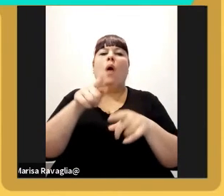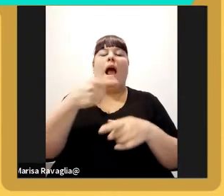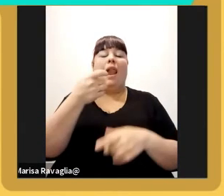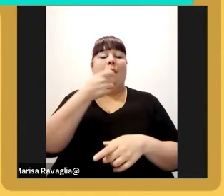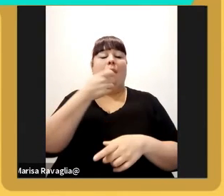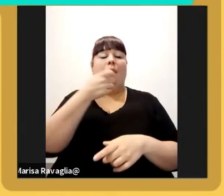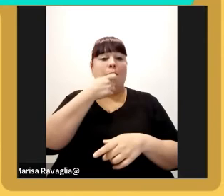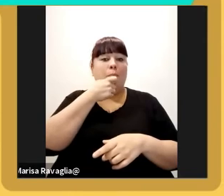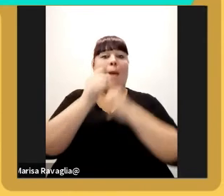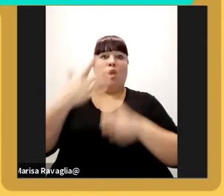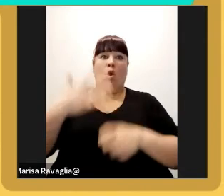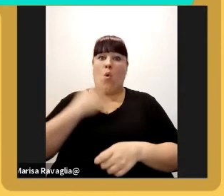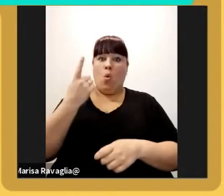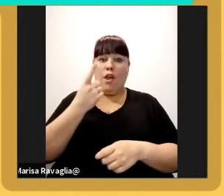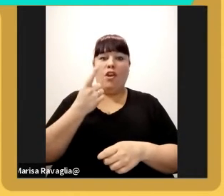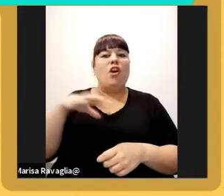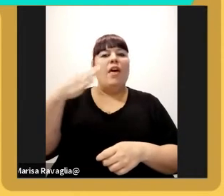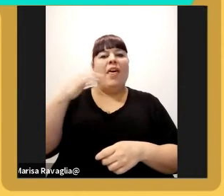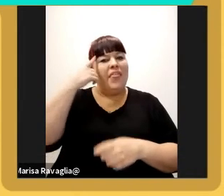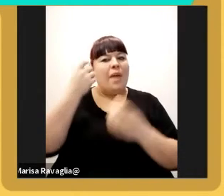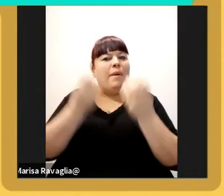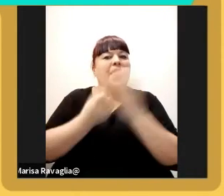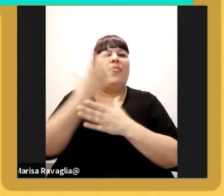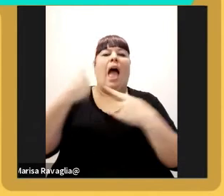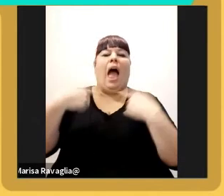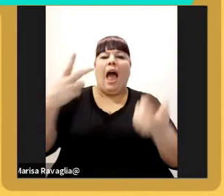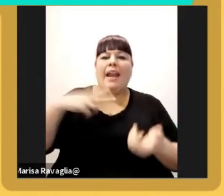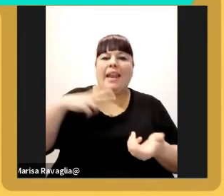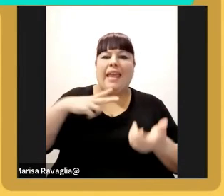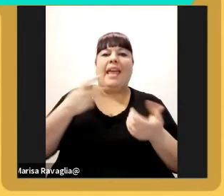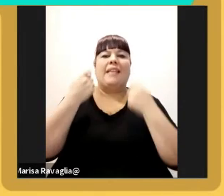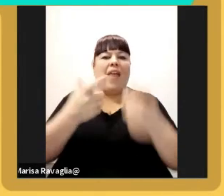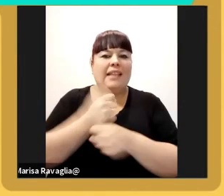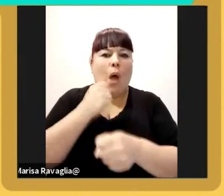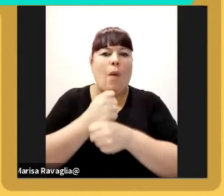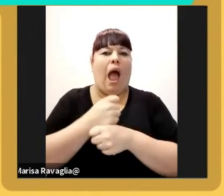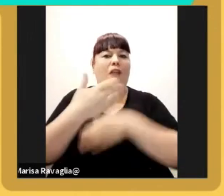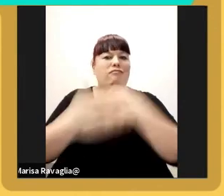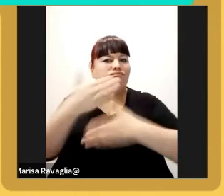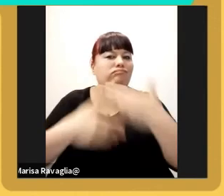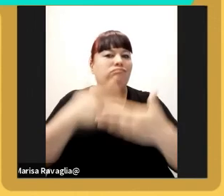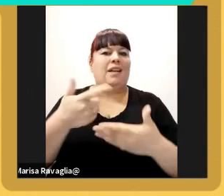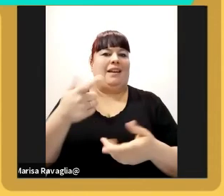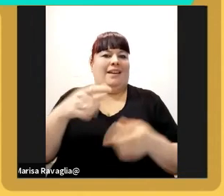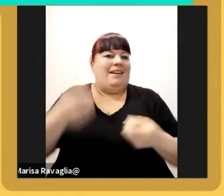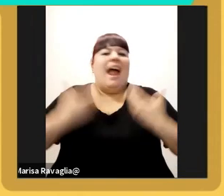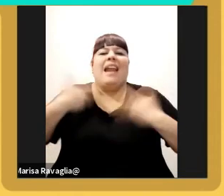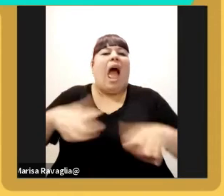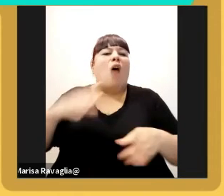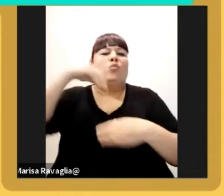tiene que crear riquezas tiene que crear trabajo o sea eso está innato en lo que sería